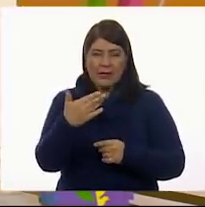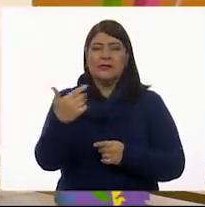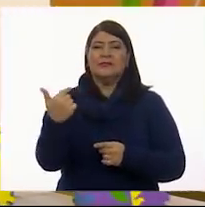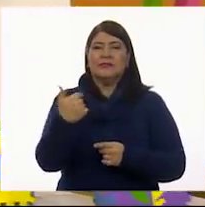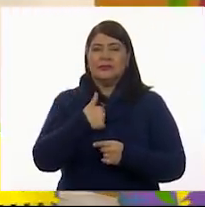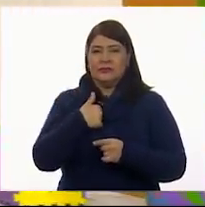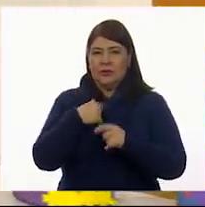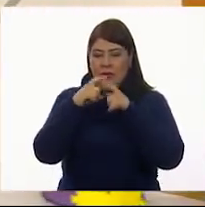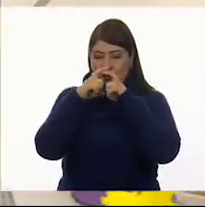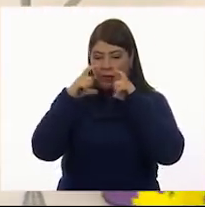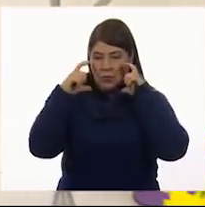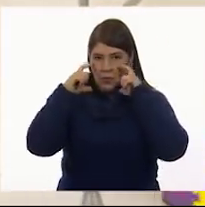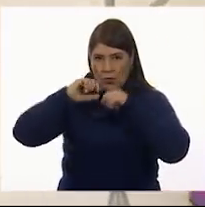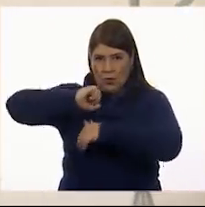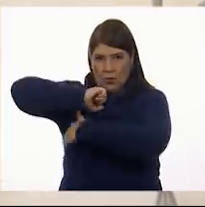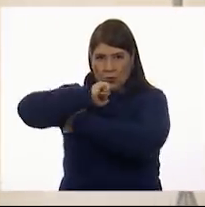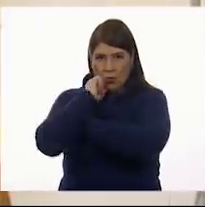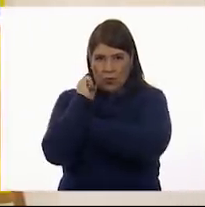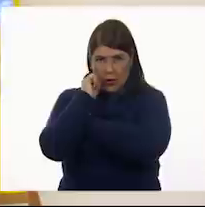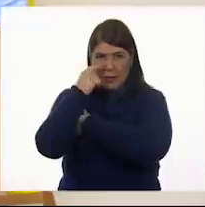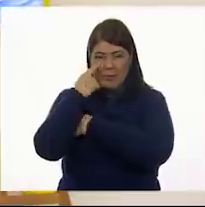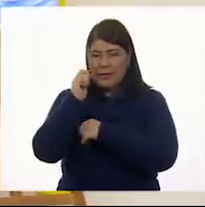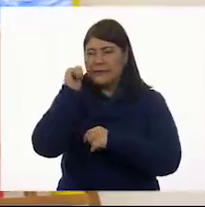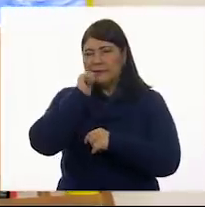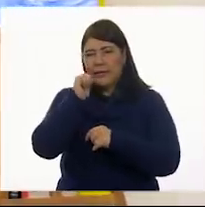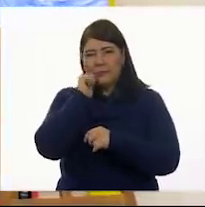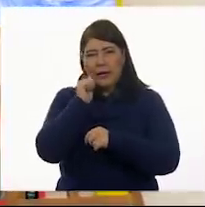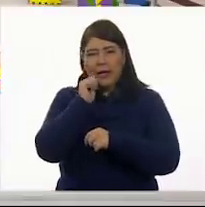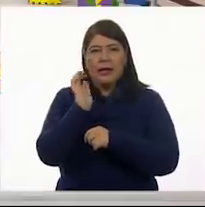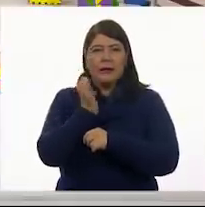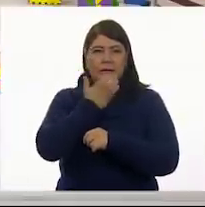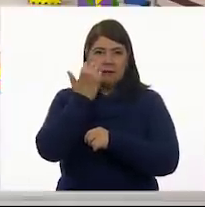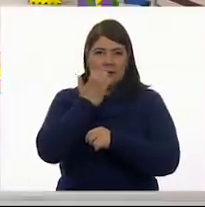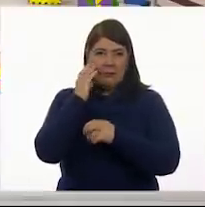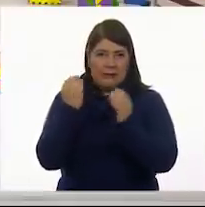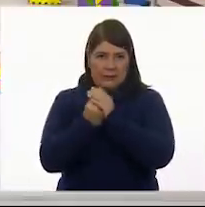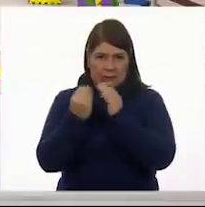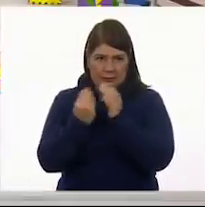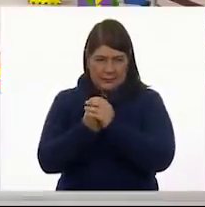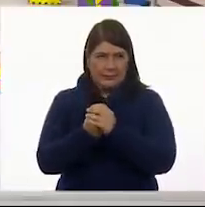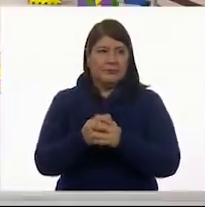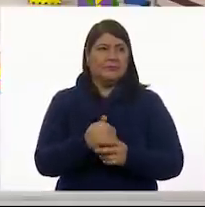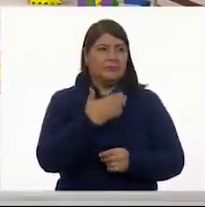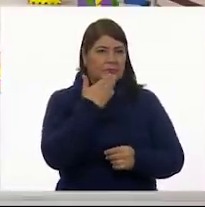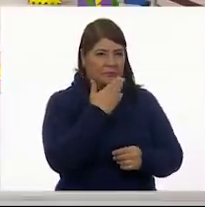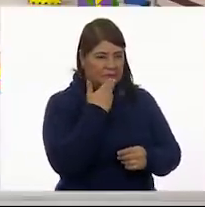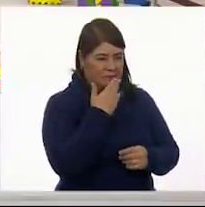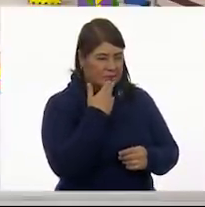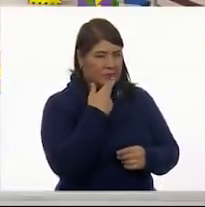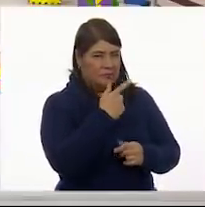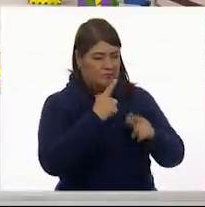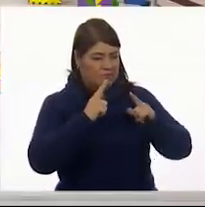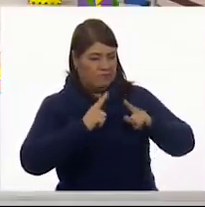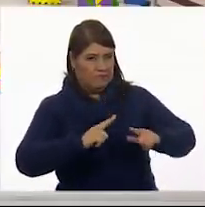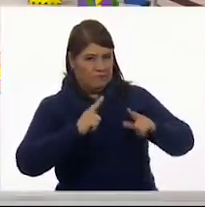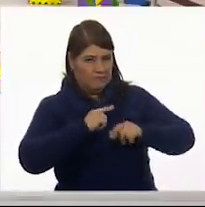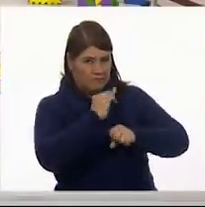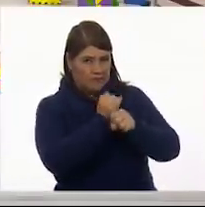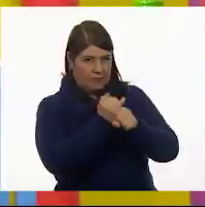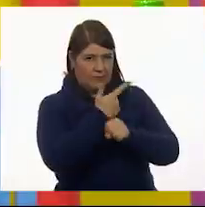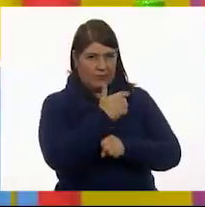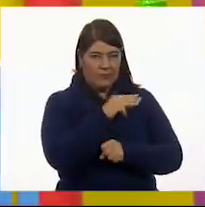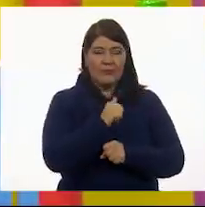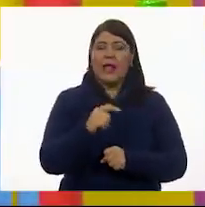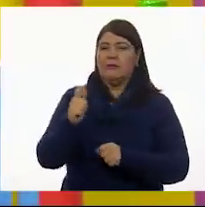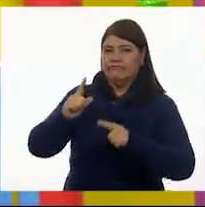guardar mi cubrebocas. ¿Cómo lo hacemos en todas las clases? Muy bien. Muy bien, agente Gama. Gracias, agente Britza.